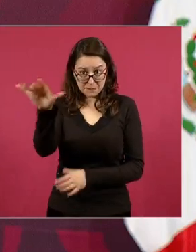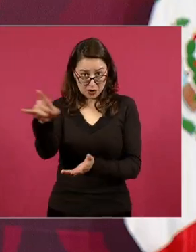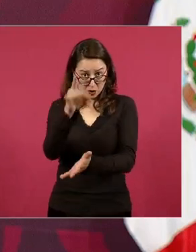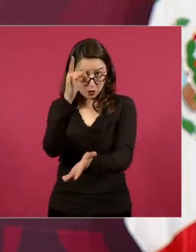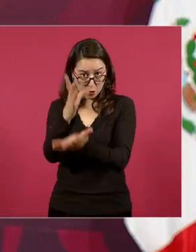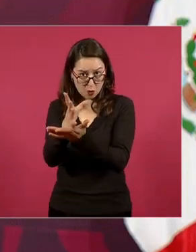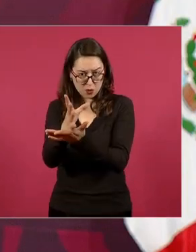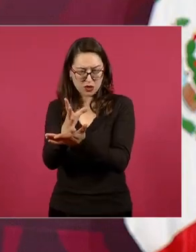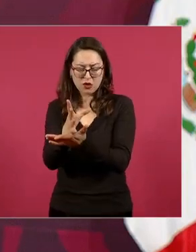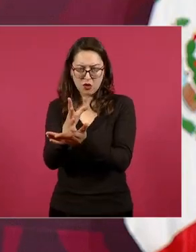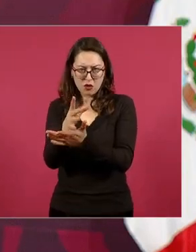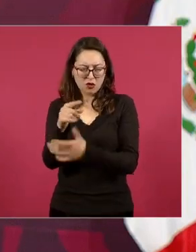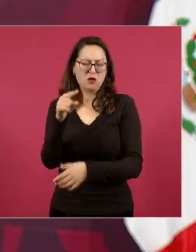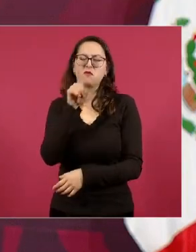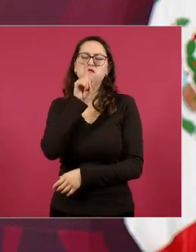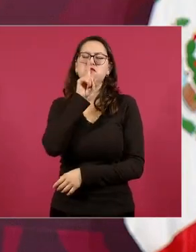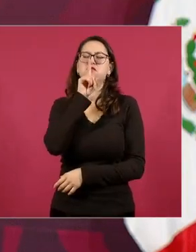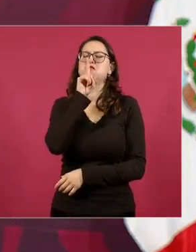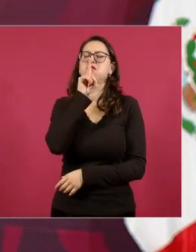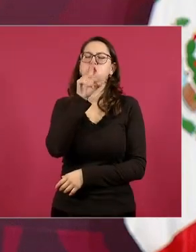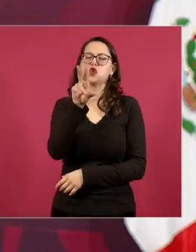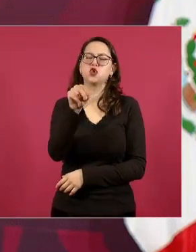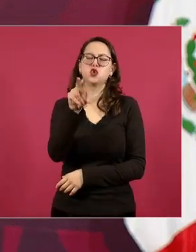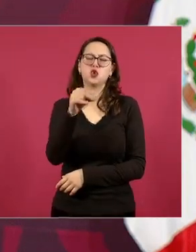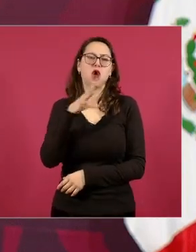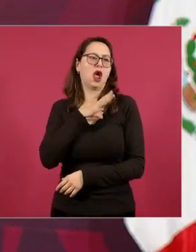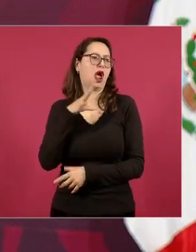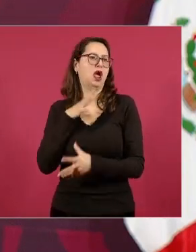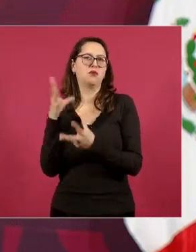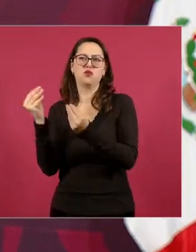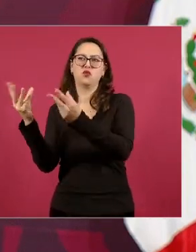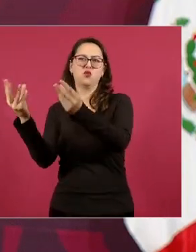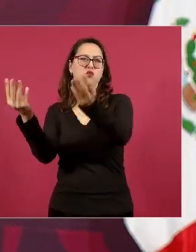por eso el aspiracionismo